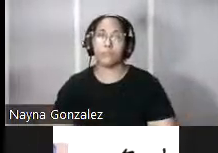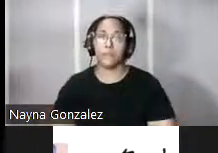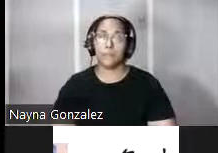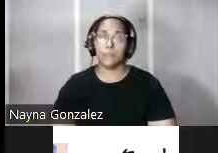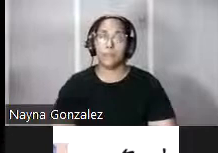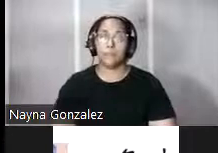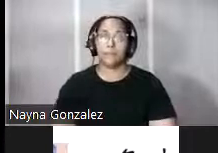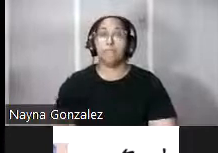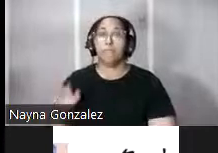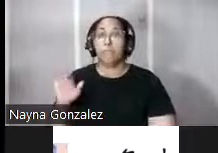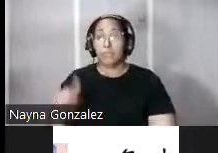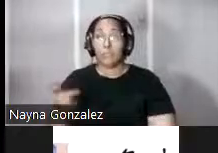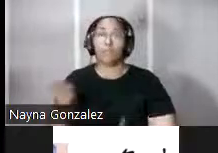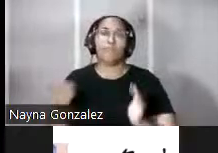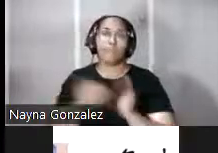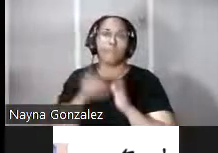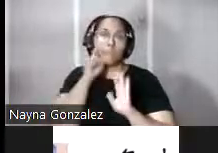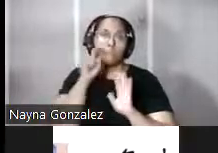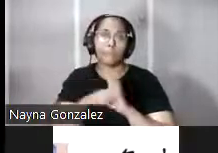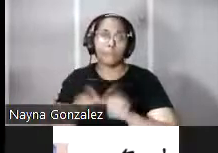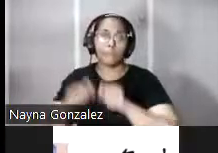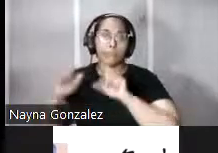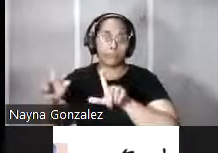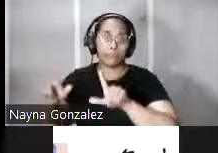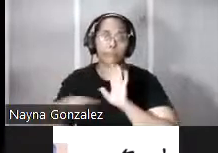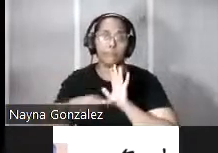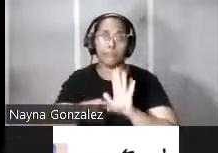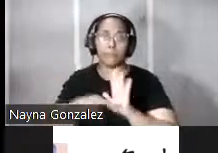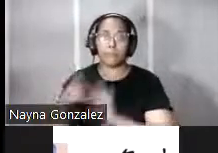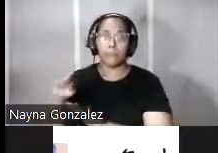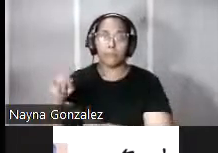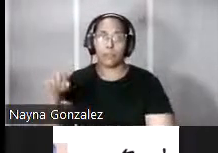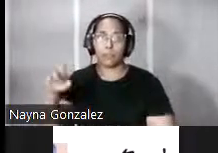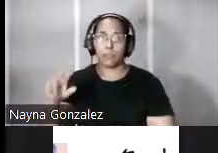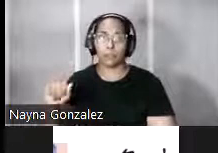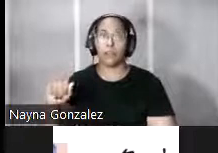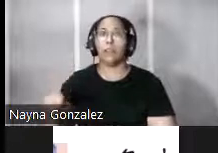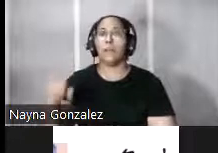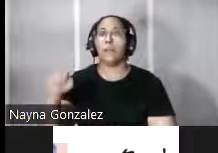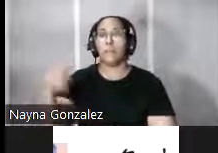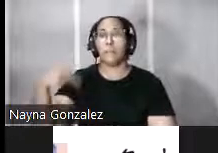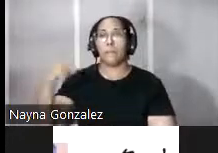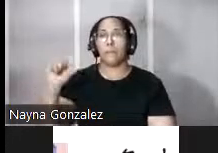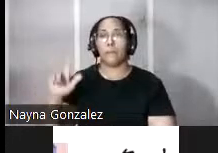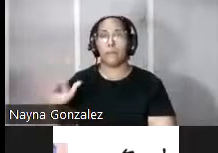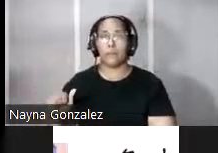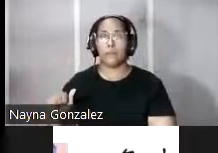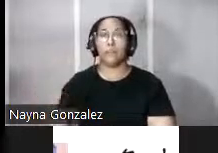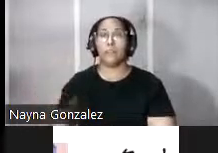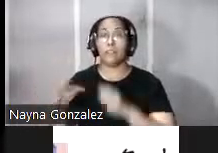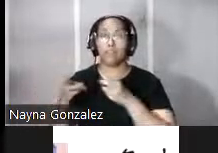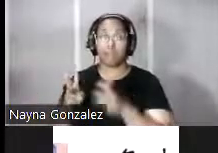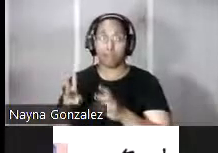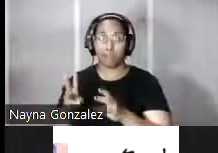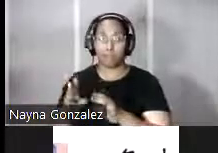aquí otra estampa donde pueden encontrar una representación de la batería de la perla y de manera paralela